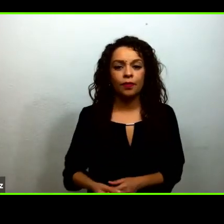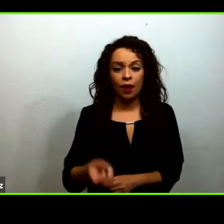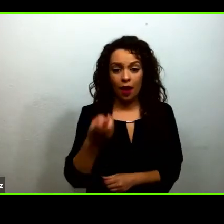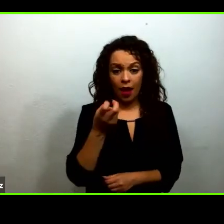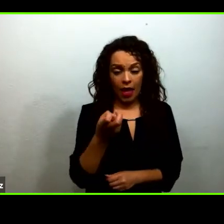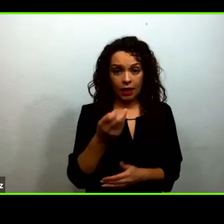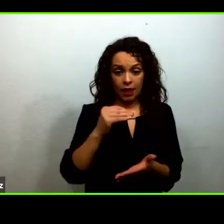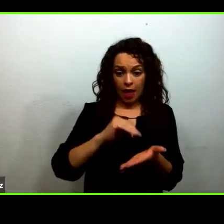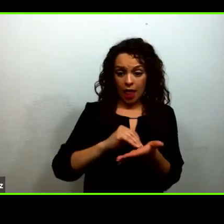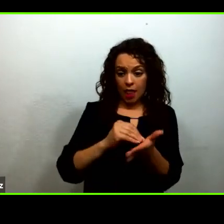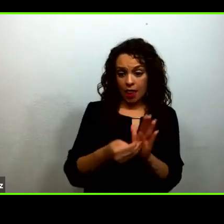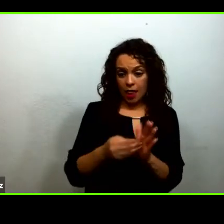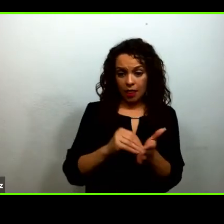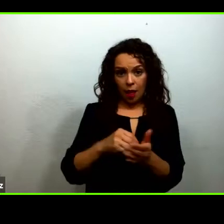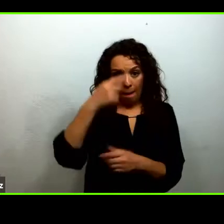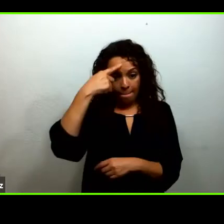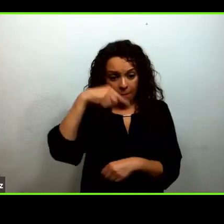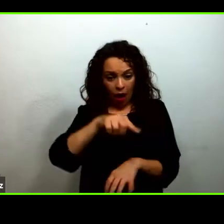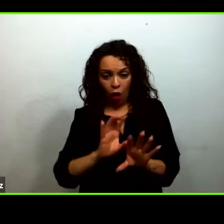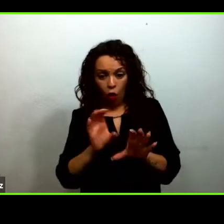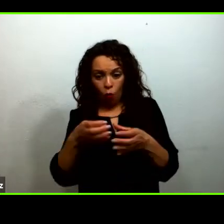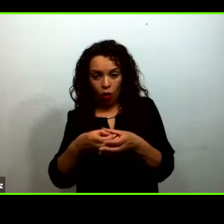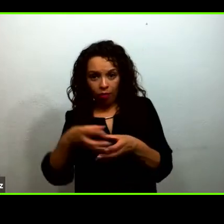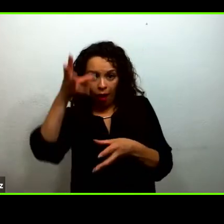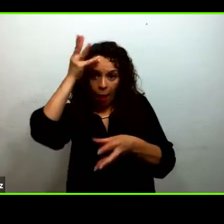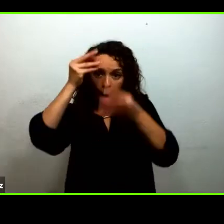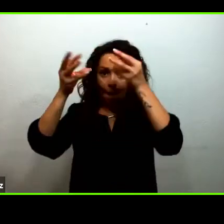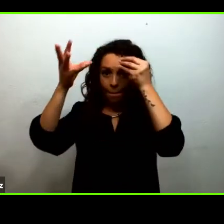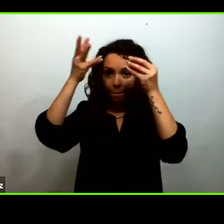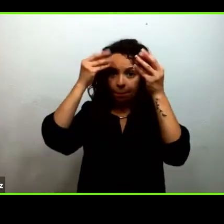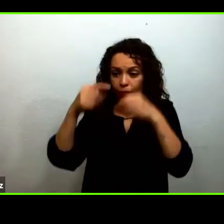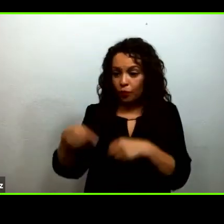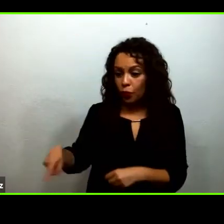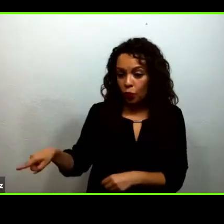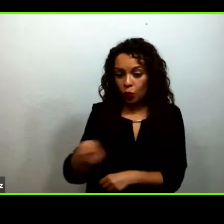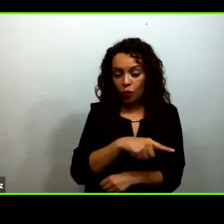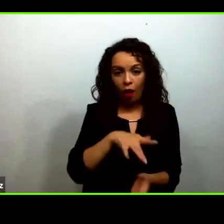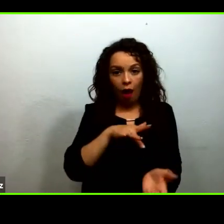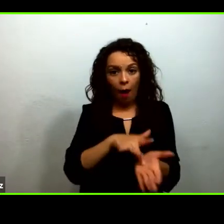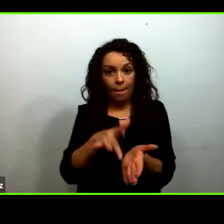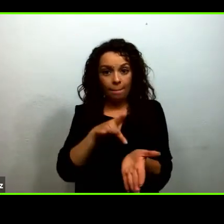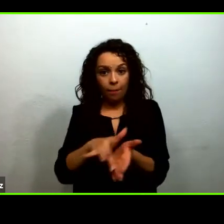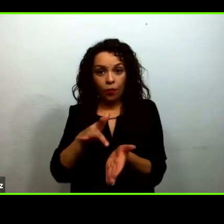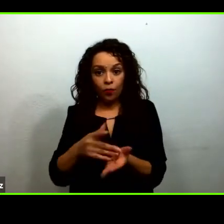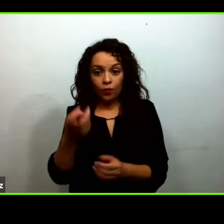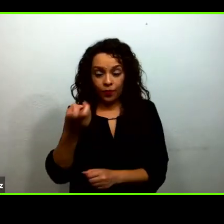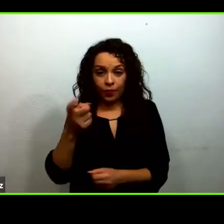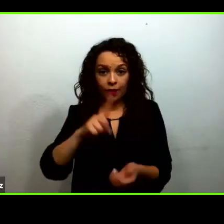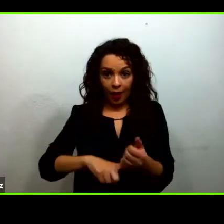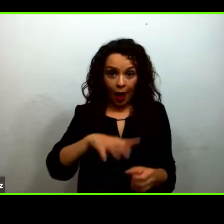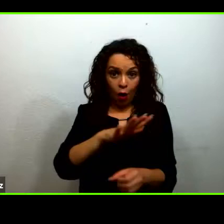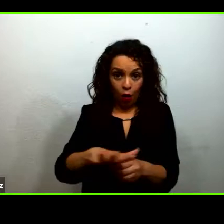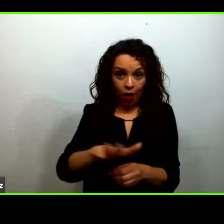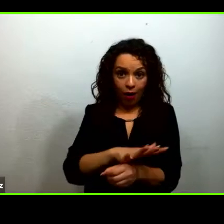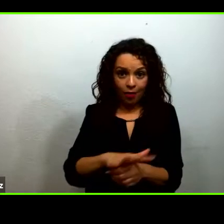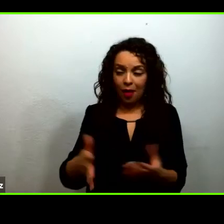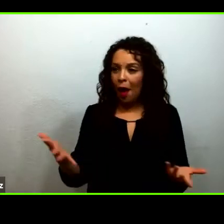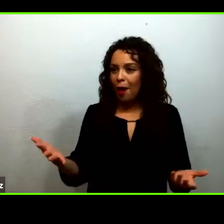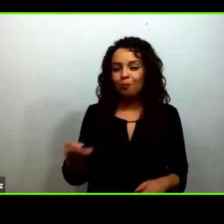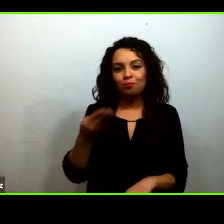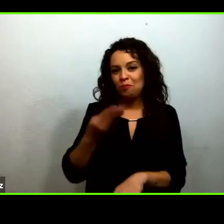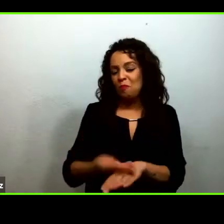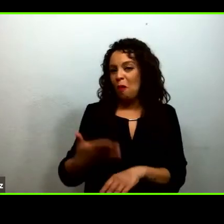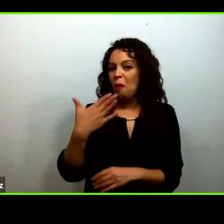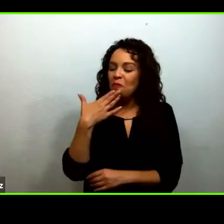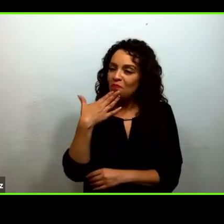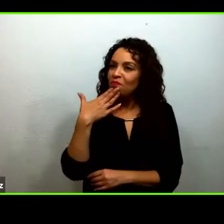comunidades de aprendizaje con toda la comunidad en la localidad es favorable. Los padres